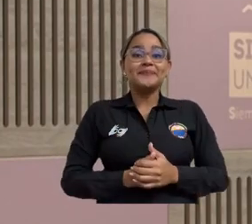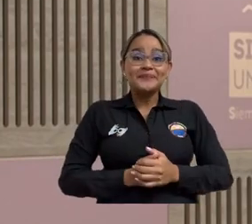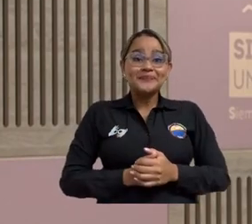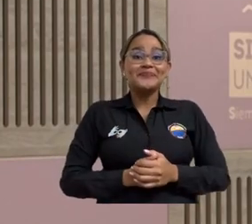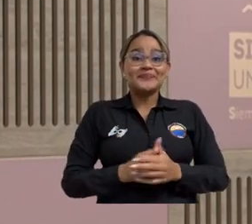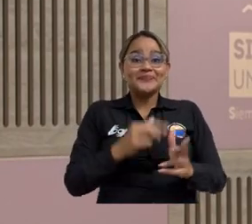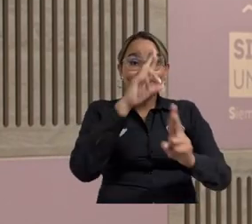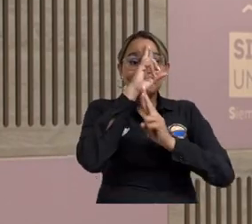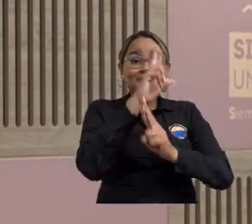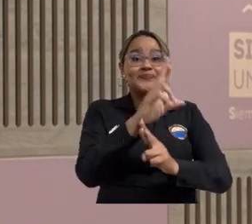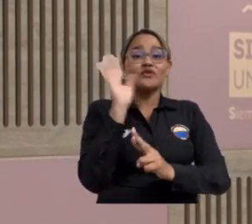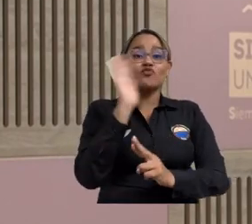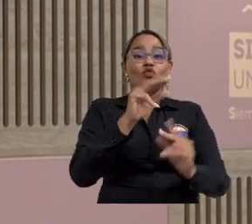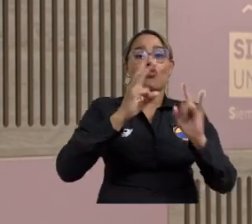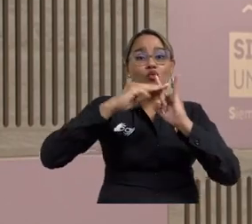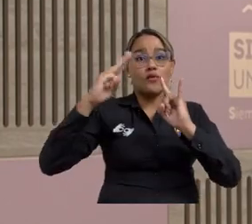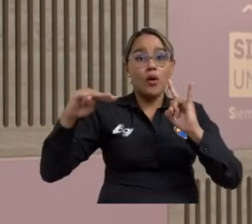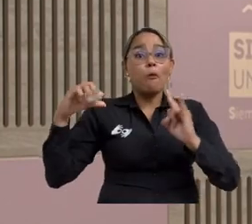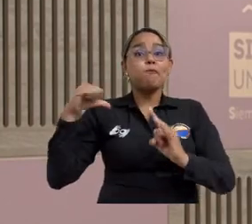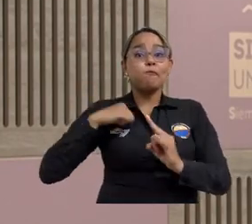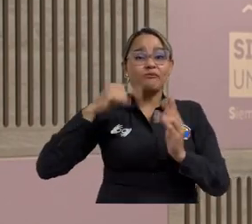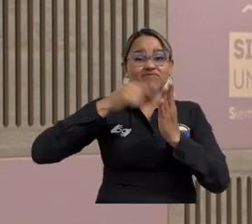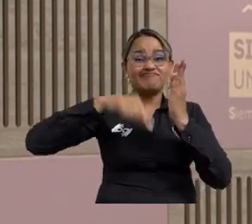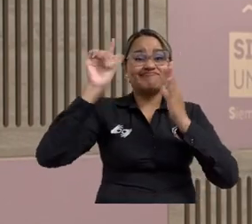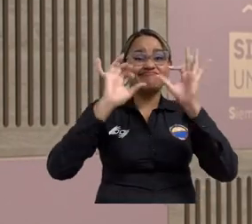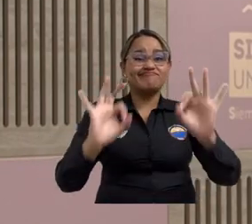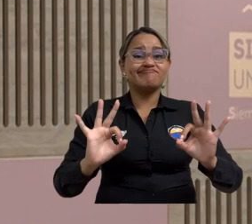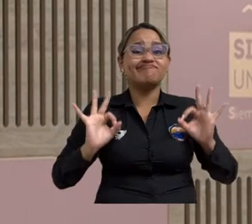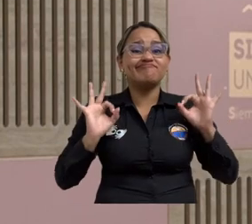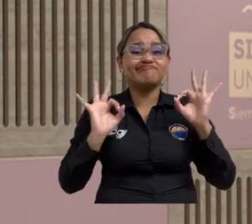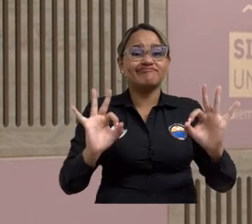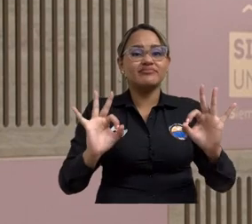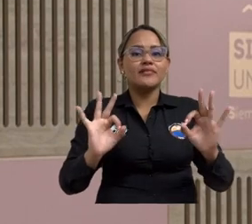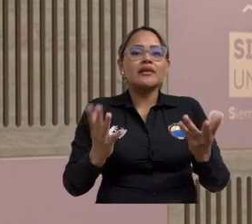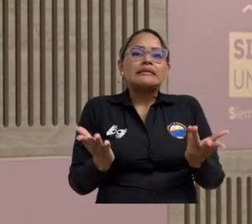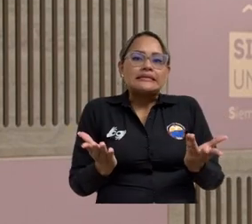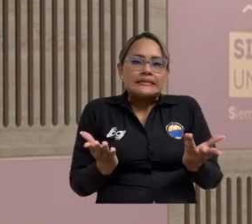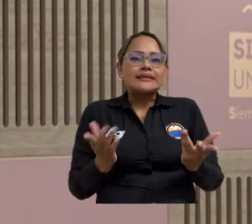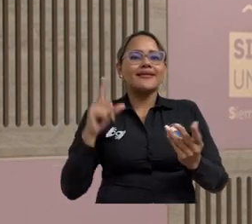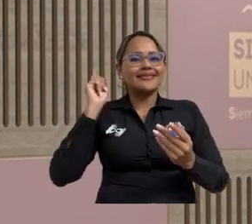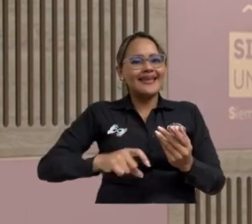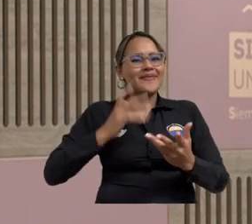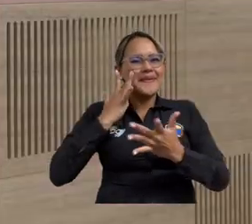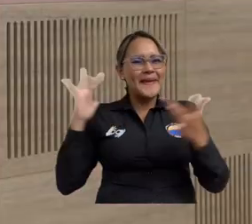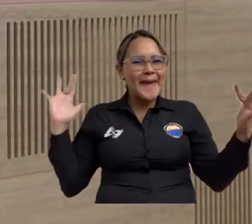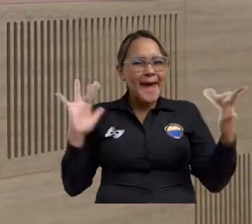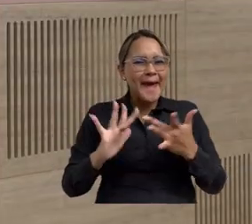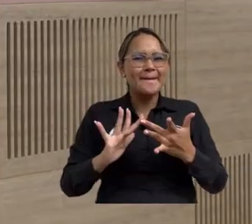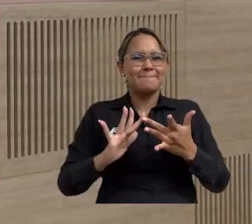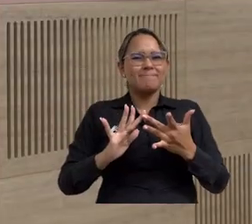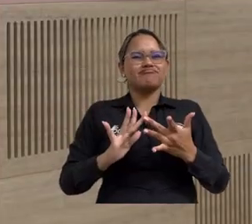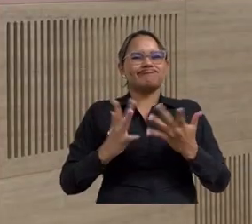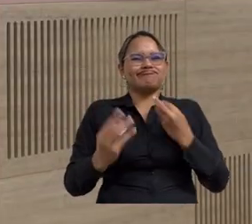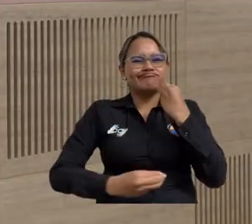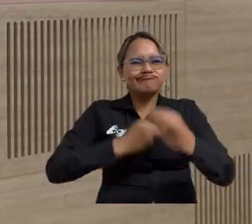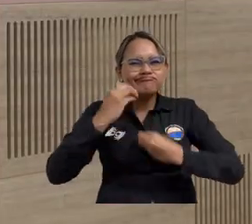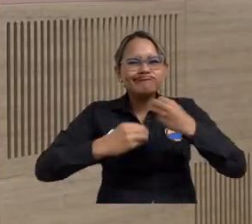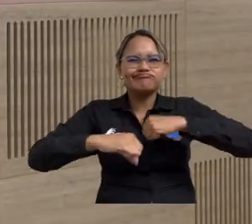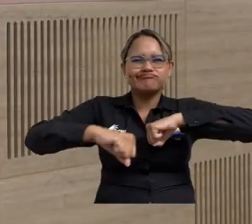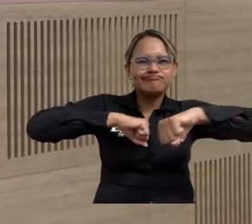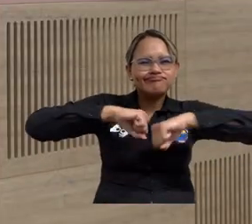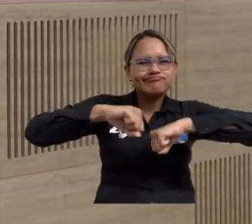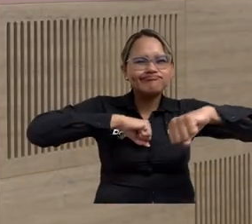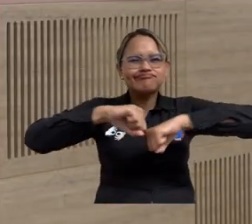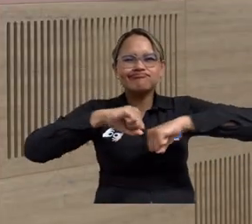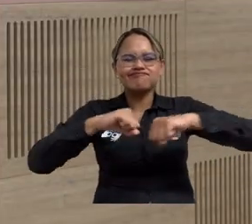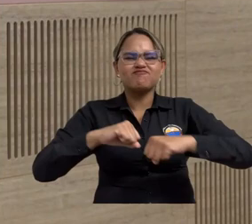Universidad Magdalena es una universidad que está acreditada y que debe hacer todo lo que esté en su